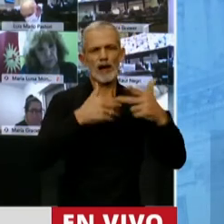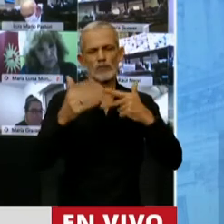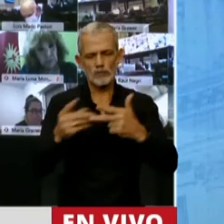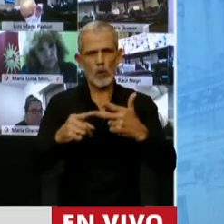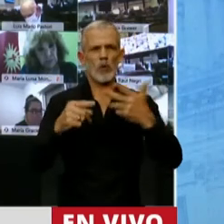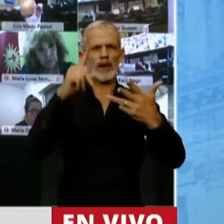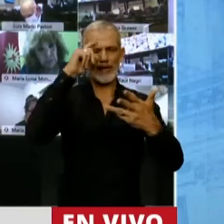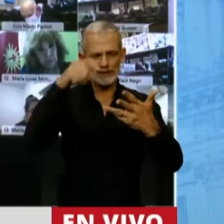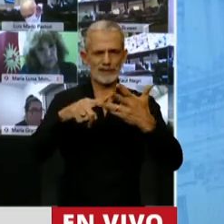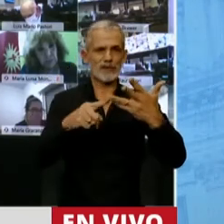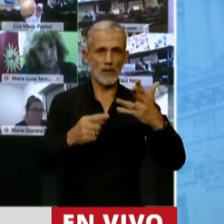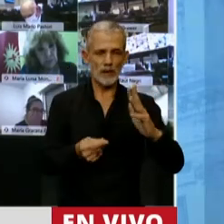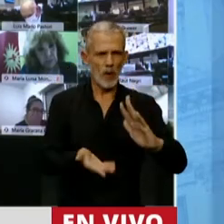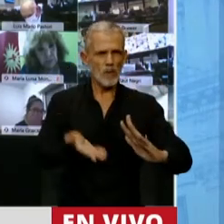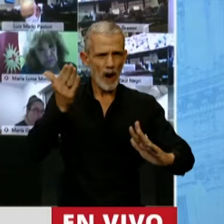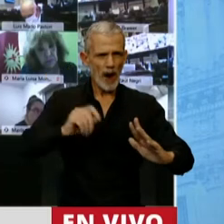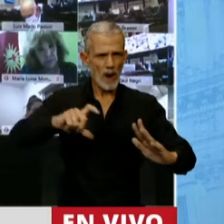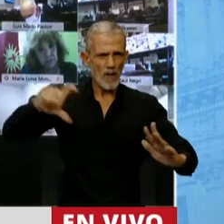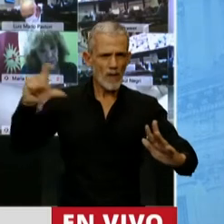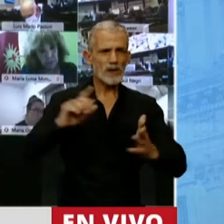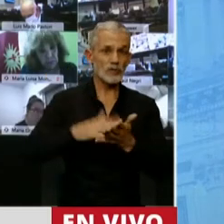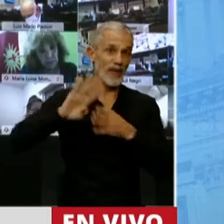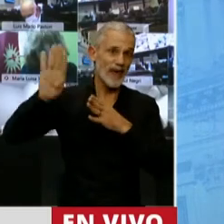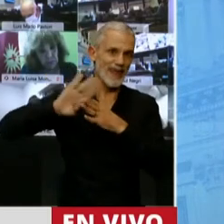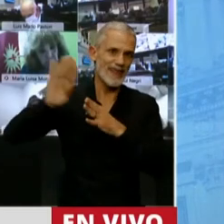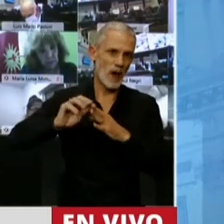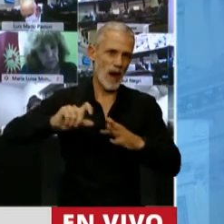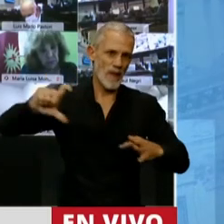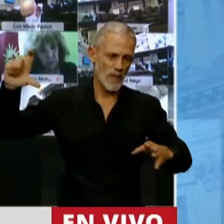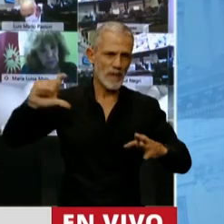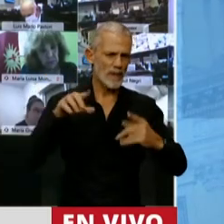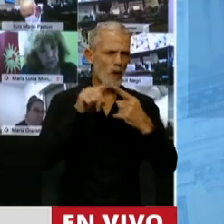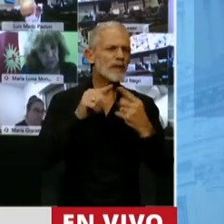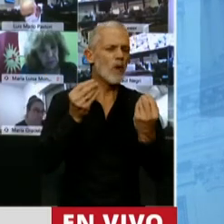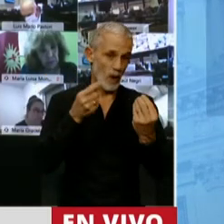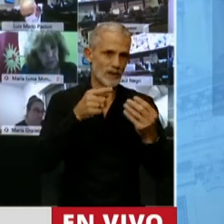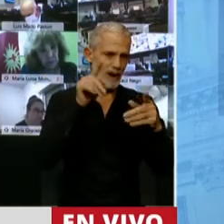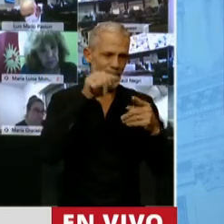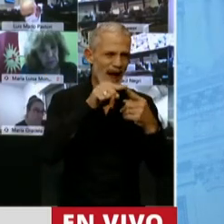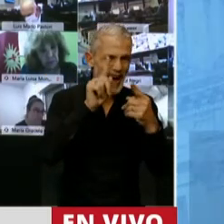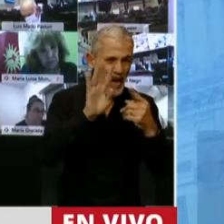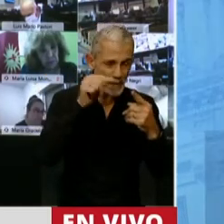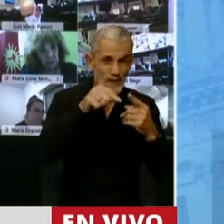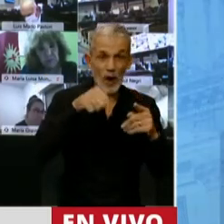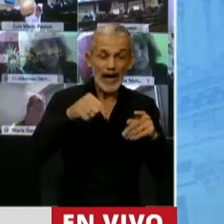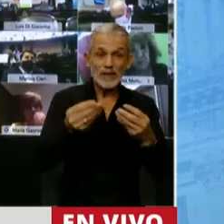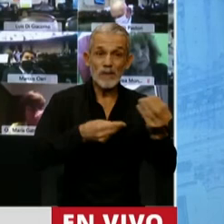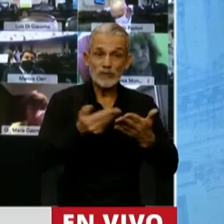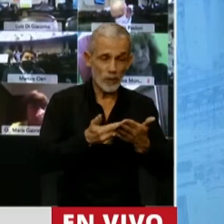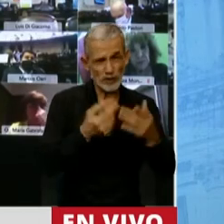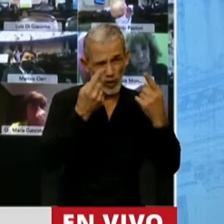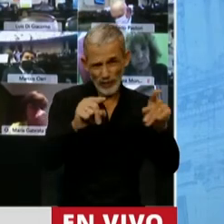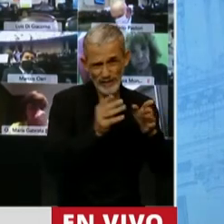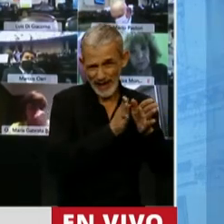pública y se aumentaron año a año los servicios de deuda, fijaban un rumbo. El rumbo que fija este presupuesto